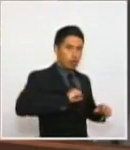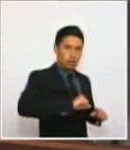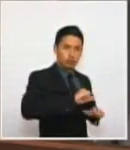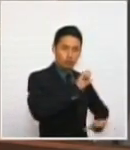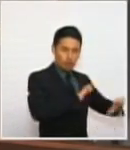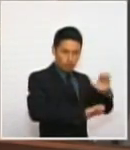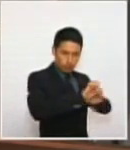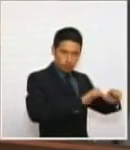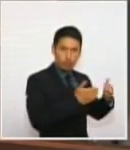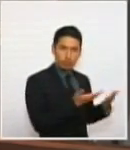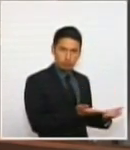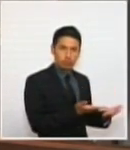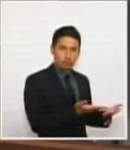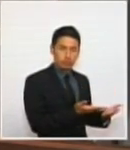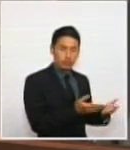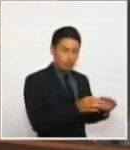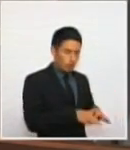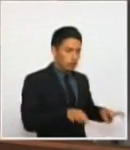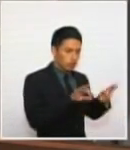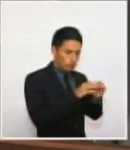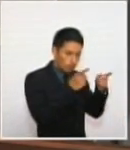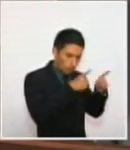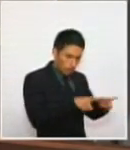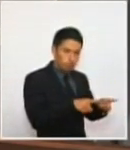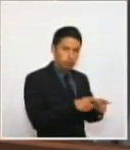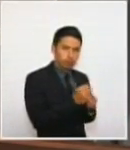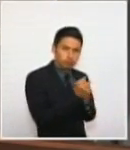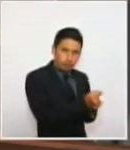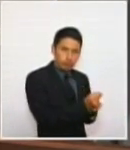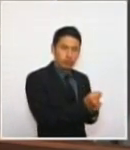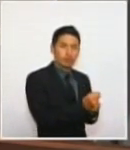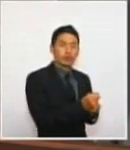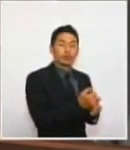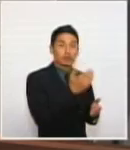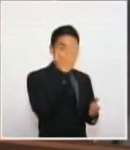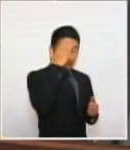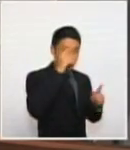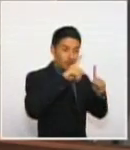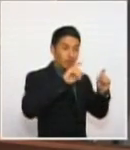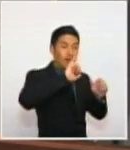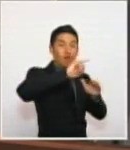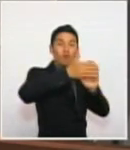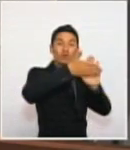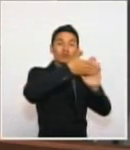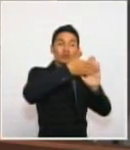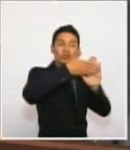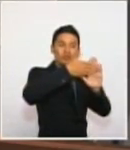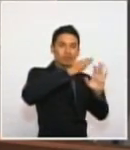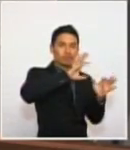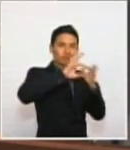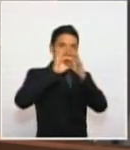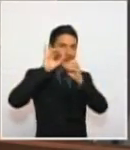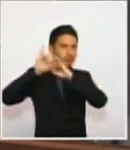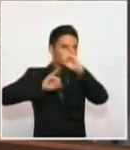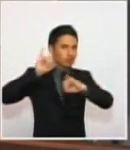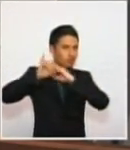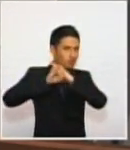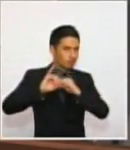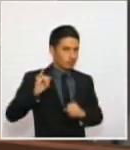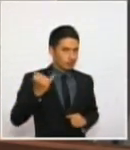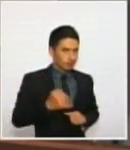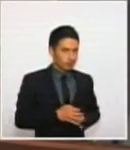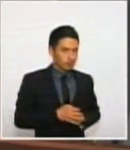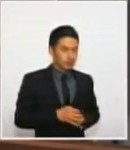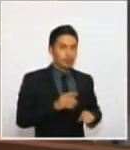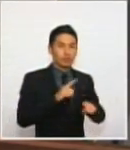hay que mantenerles un fuero también. Pero en el marco de la jurisprudencia internacional, pero pienso que no